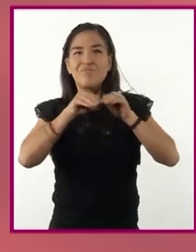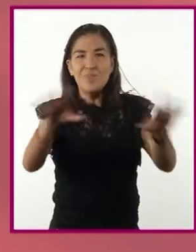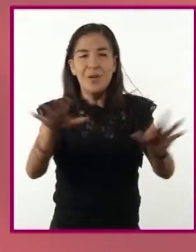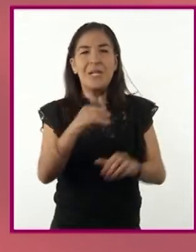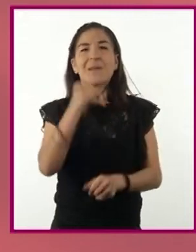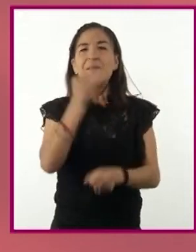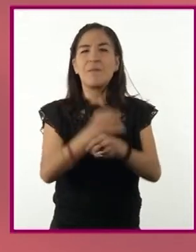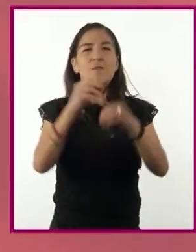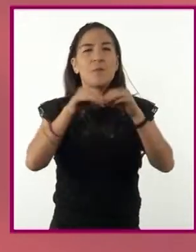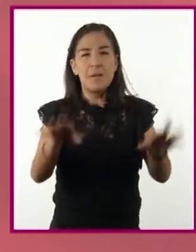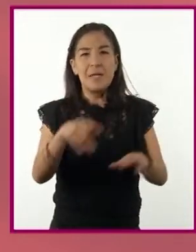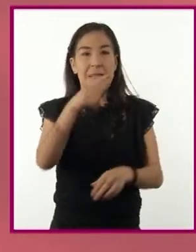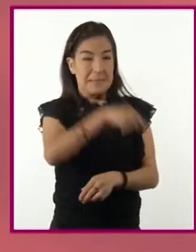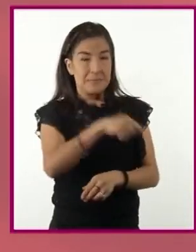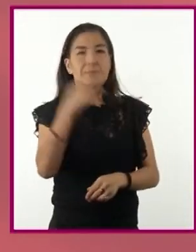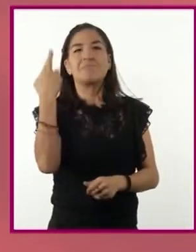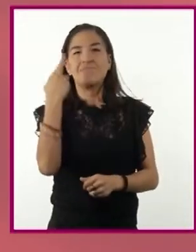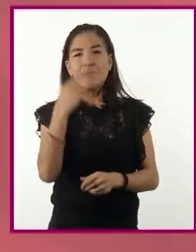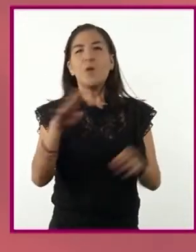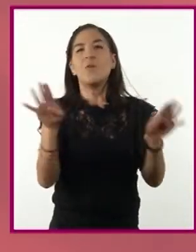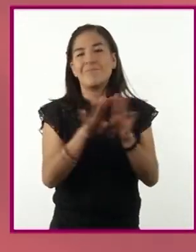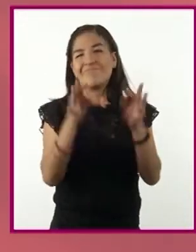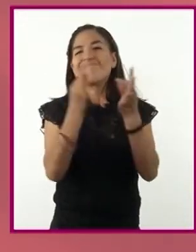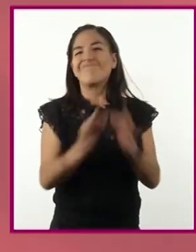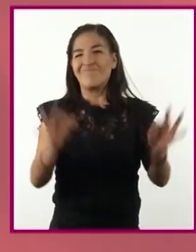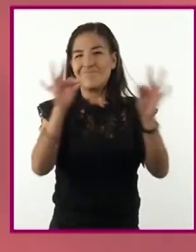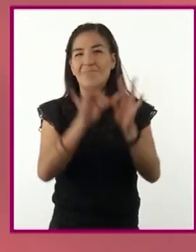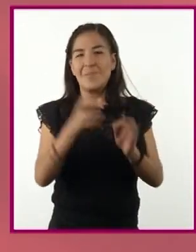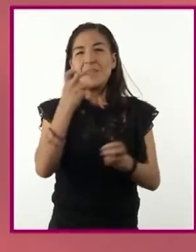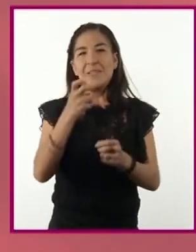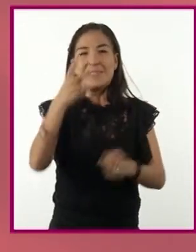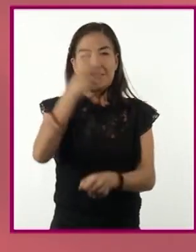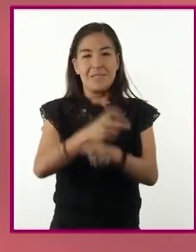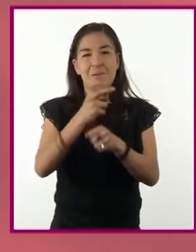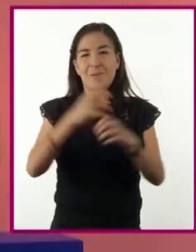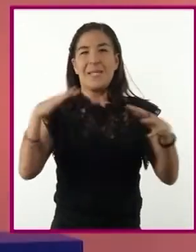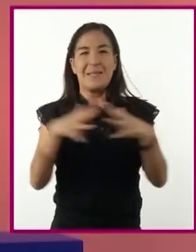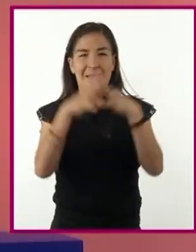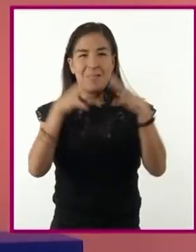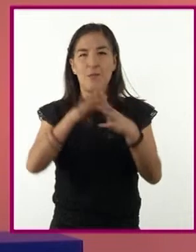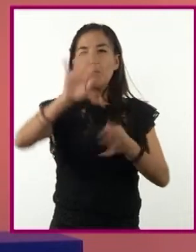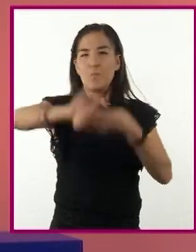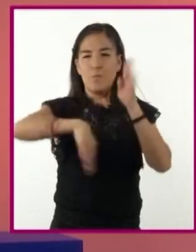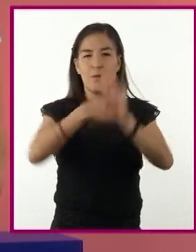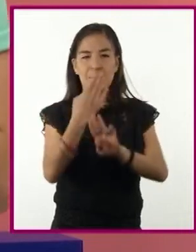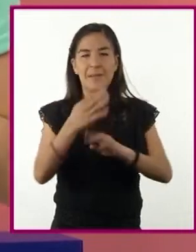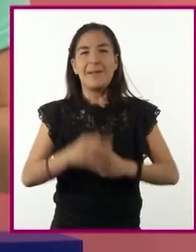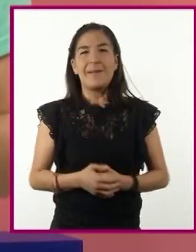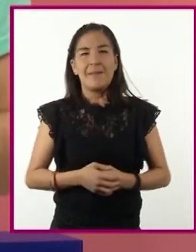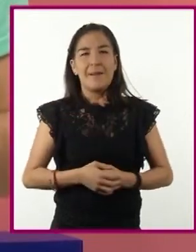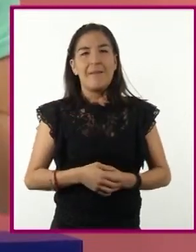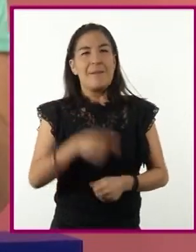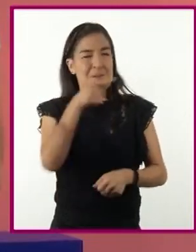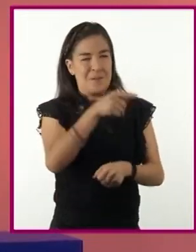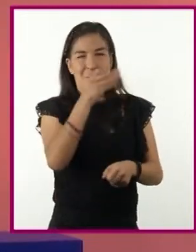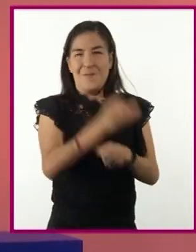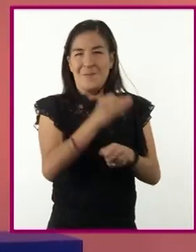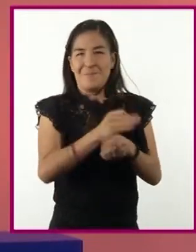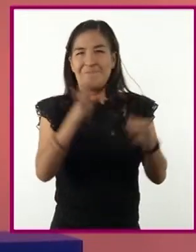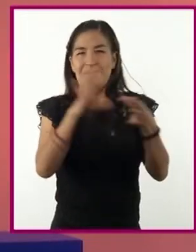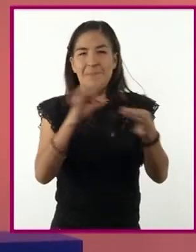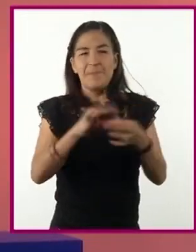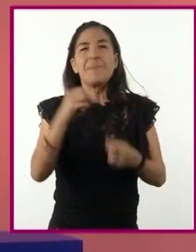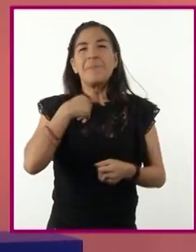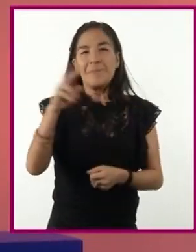hizo que la radio jugara un papel crucial durante la Segunda Guerra Mundial. Ahora que lo menciona, vi un